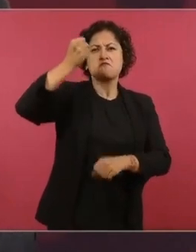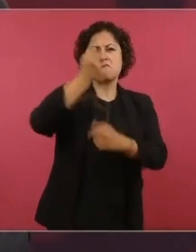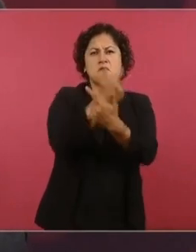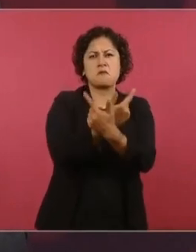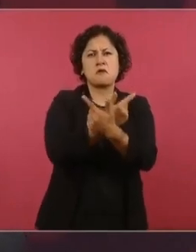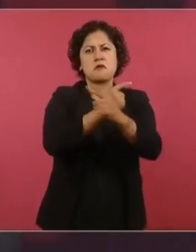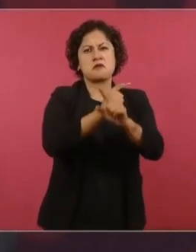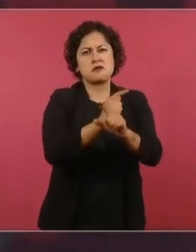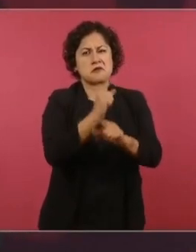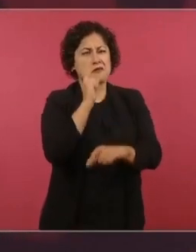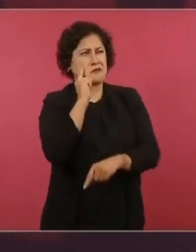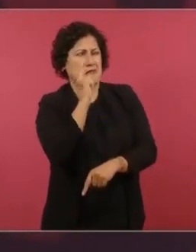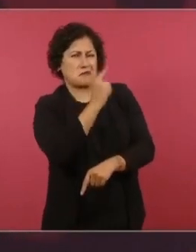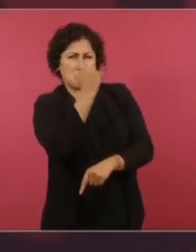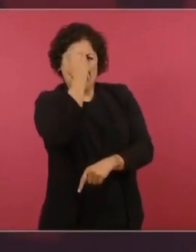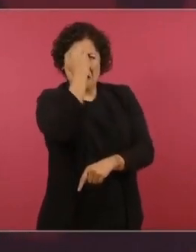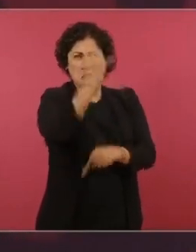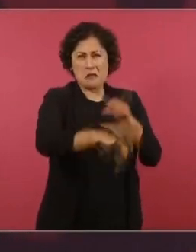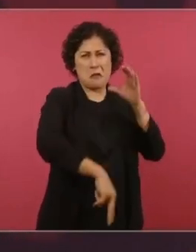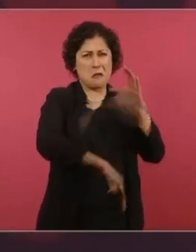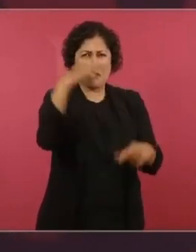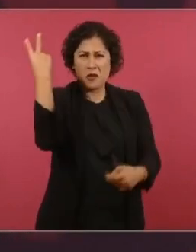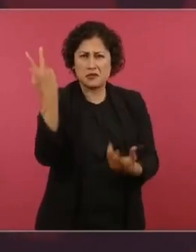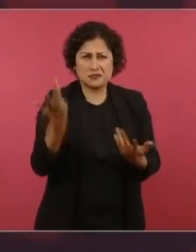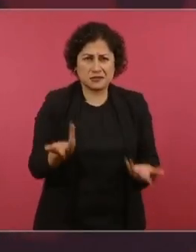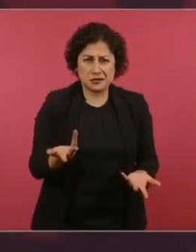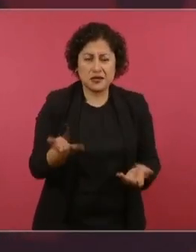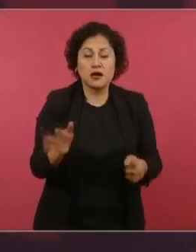porque tienen a un candidato, como lo dije ayer,